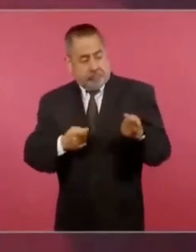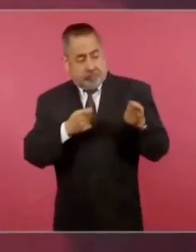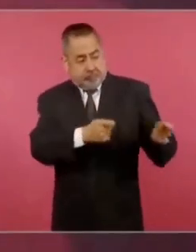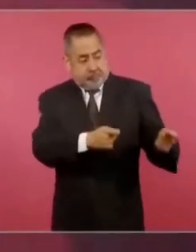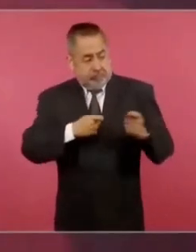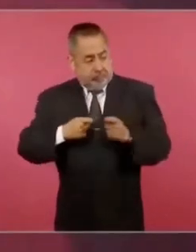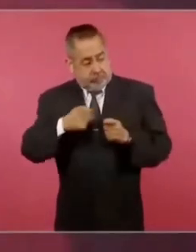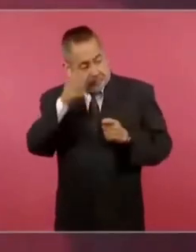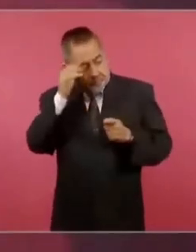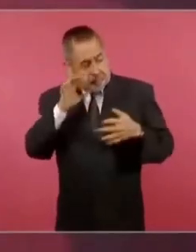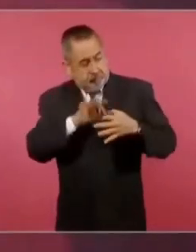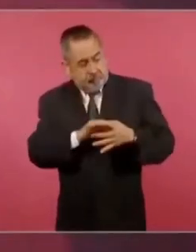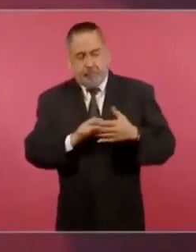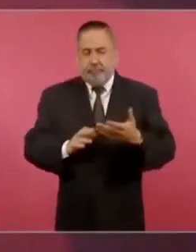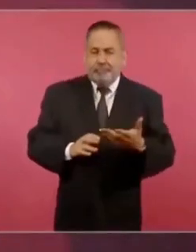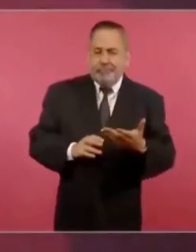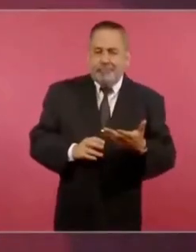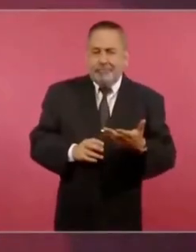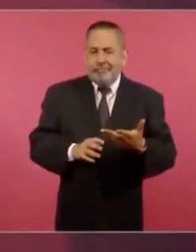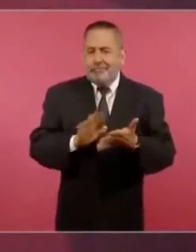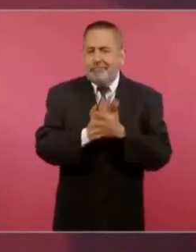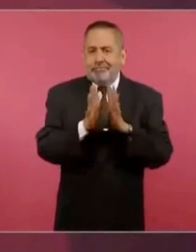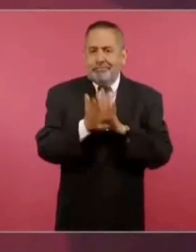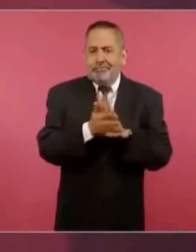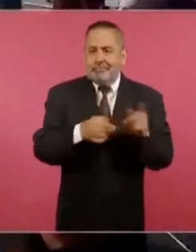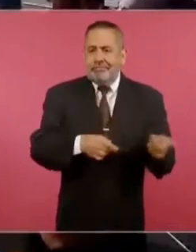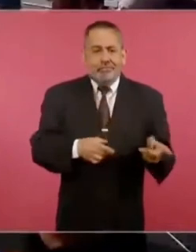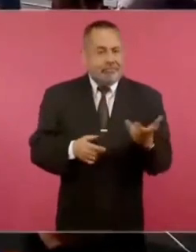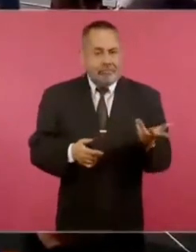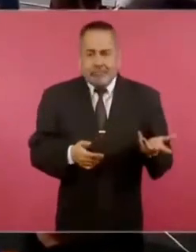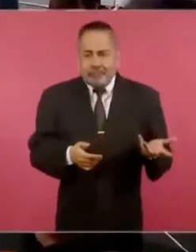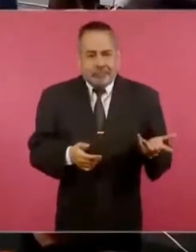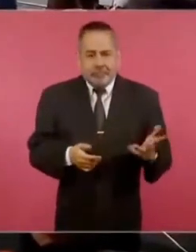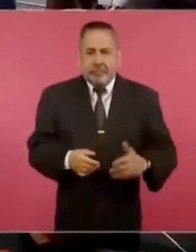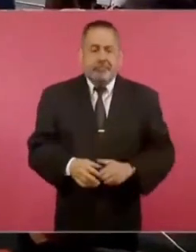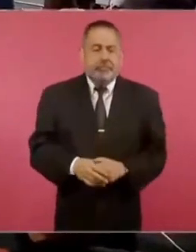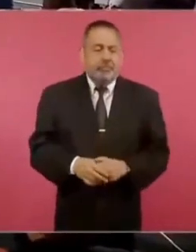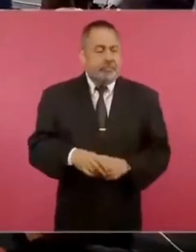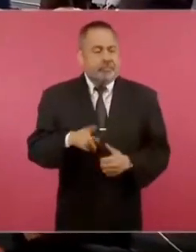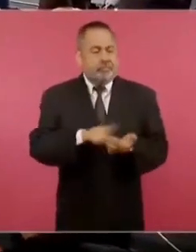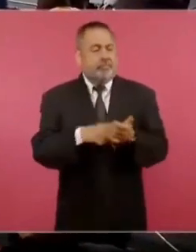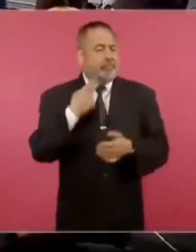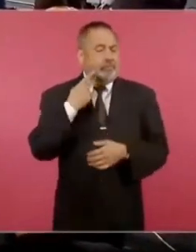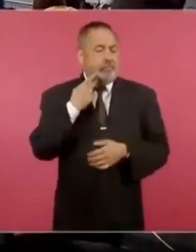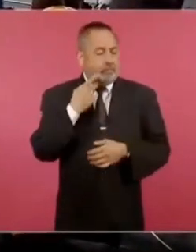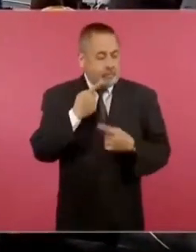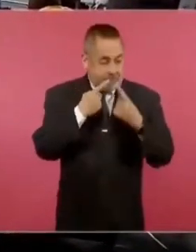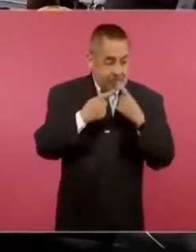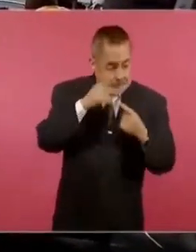de llegar a acuerdos políticos